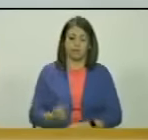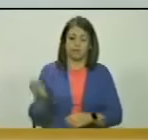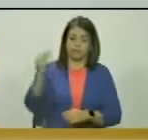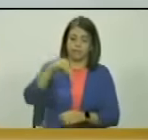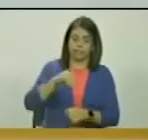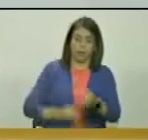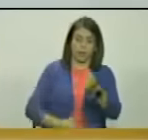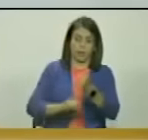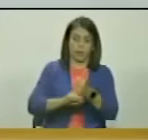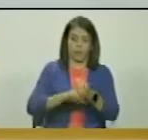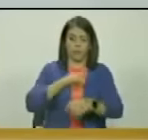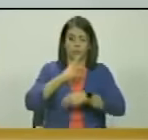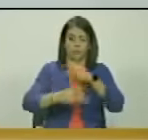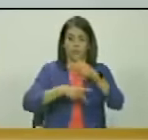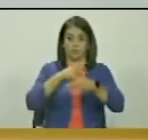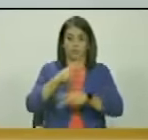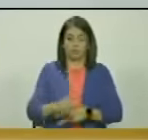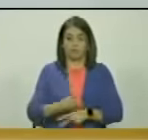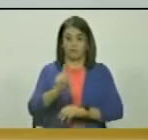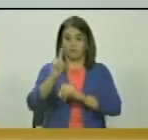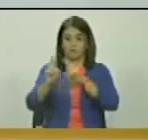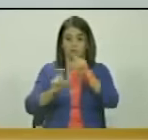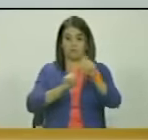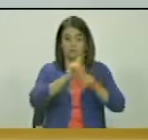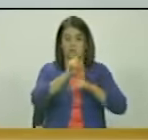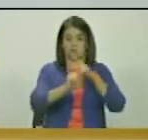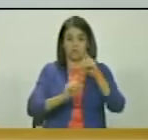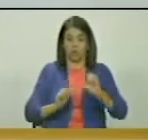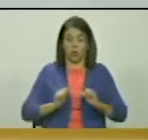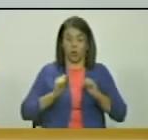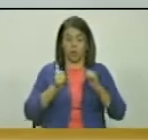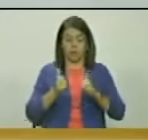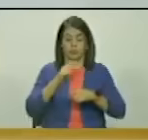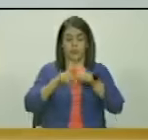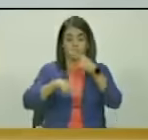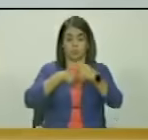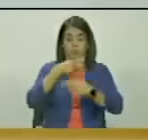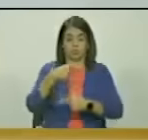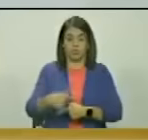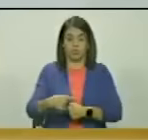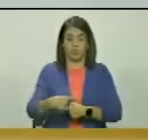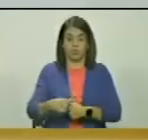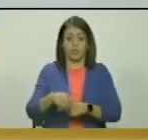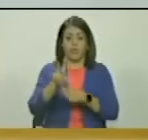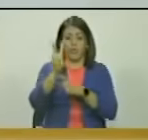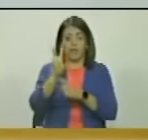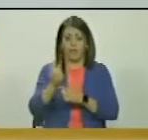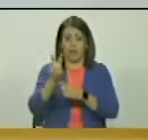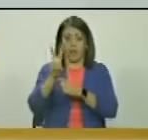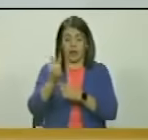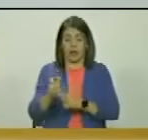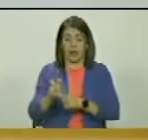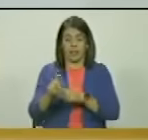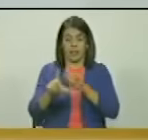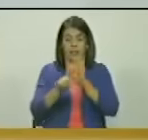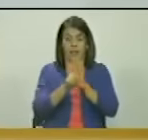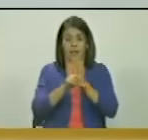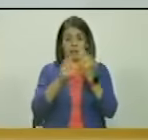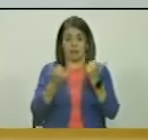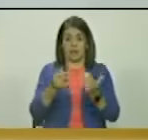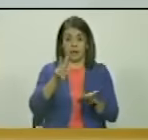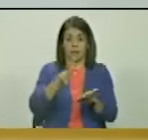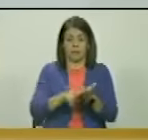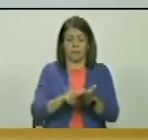sumen al proceso de consulta que inicia el próximo día viernes de la ley ya